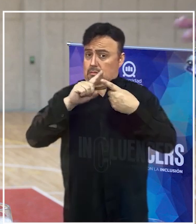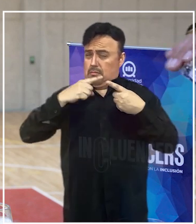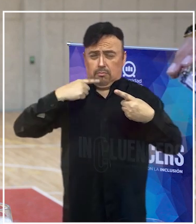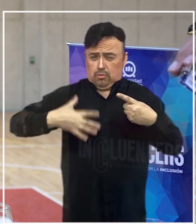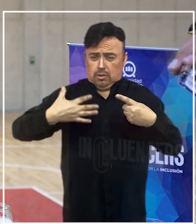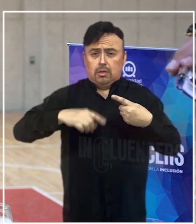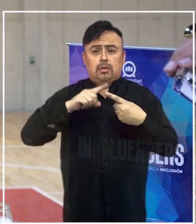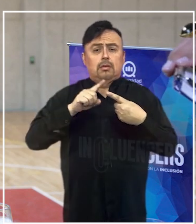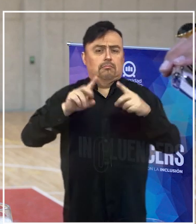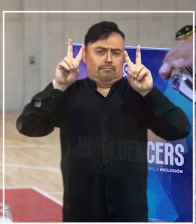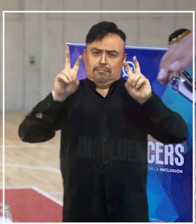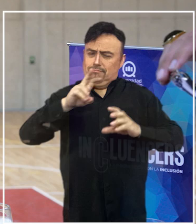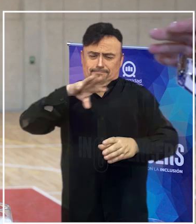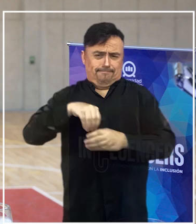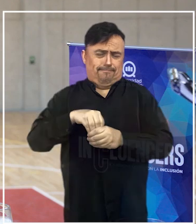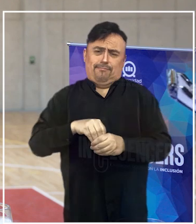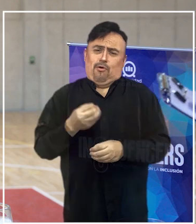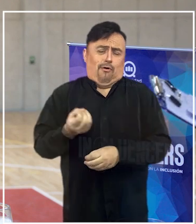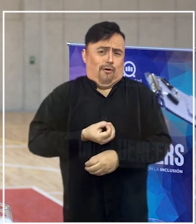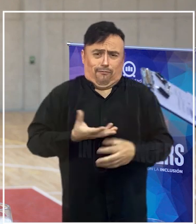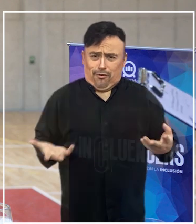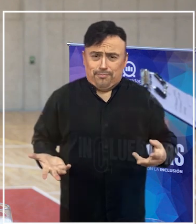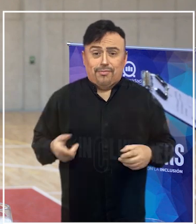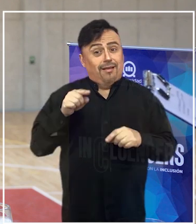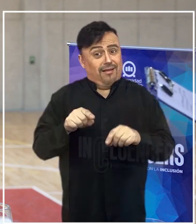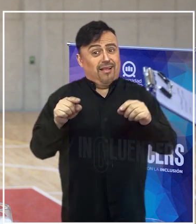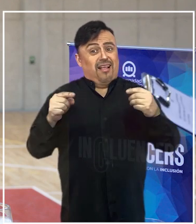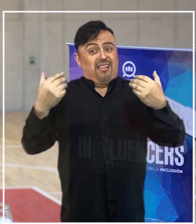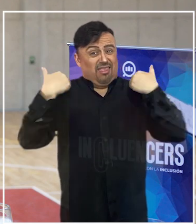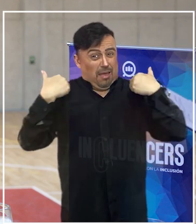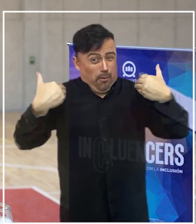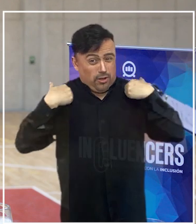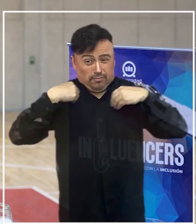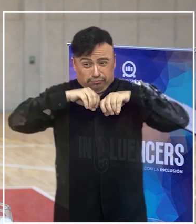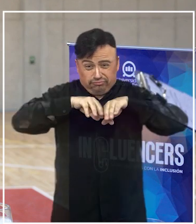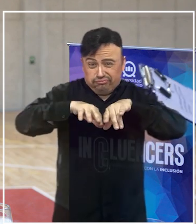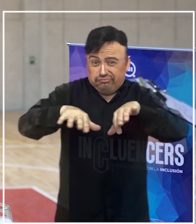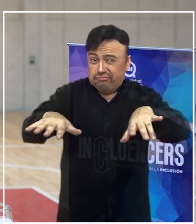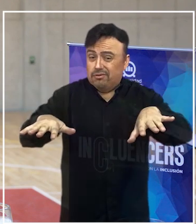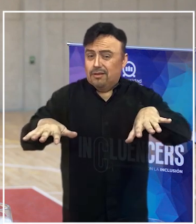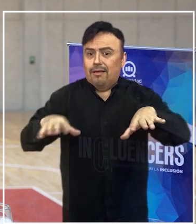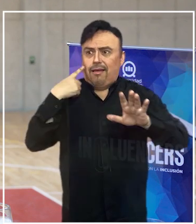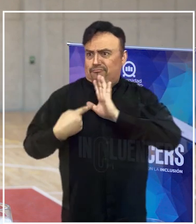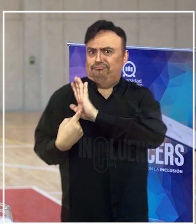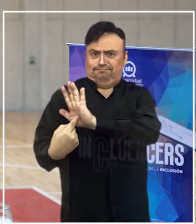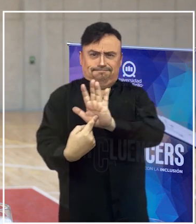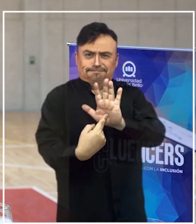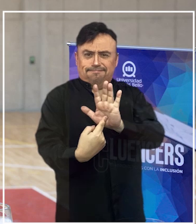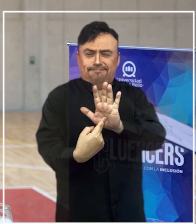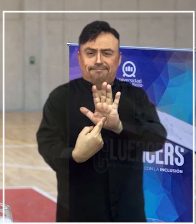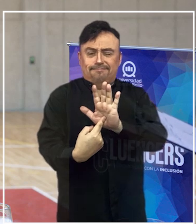supuesto, en materia de inclusión. Que sea a través del deporte en una demostración, tal vez,